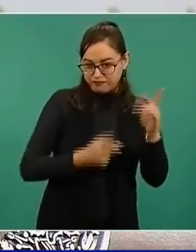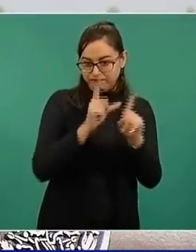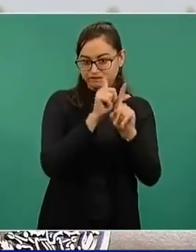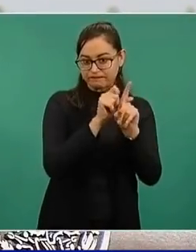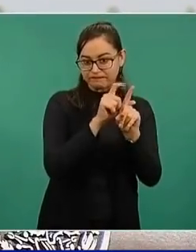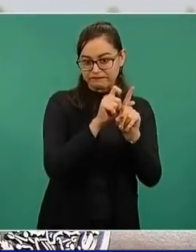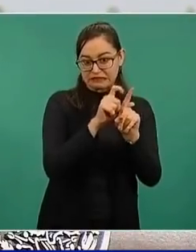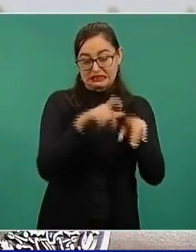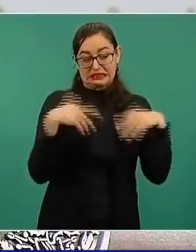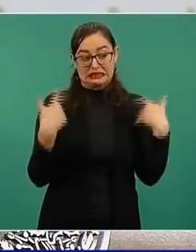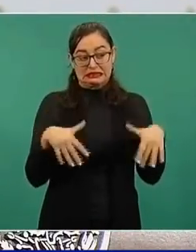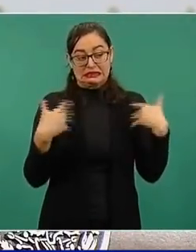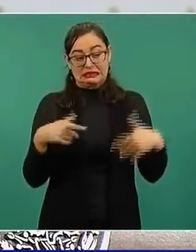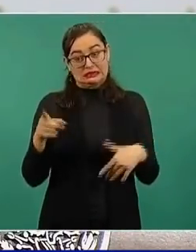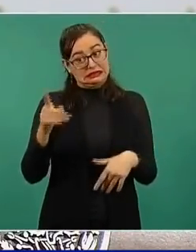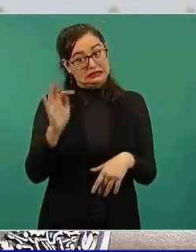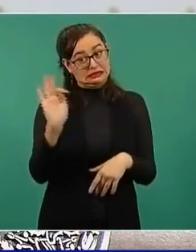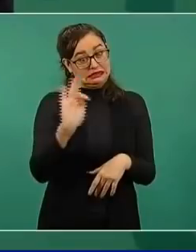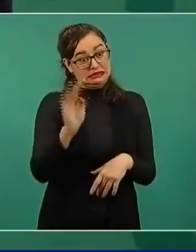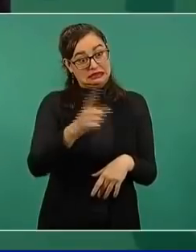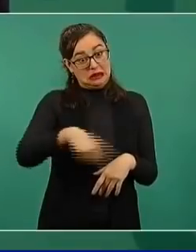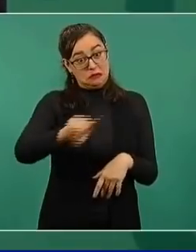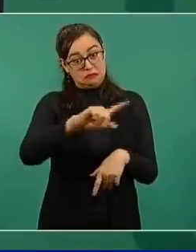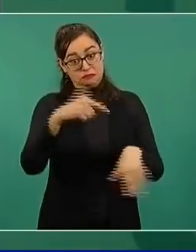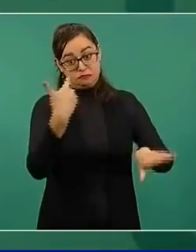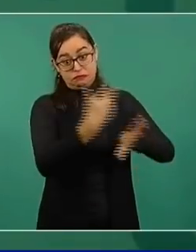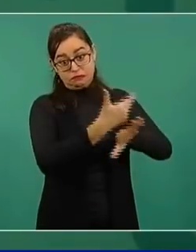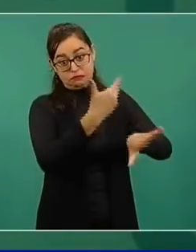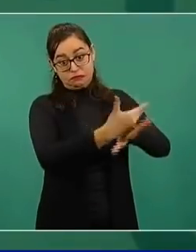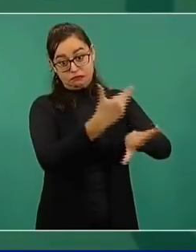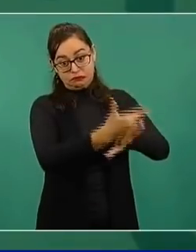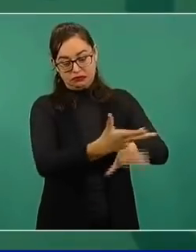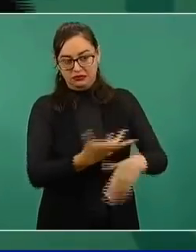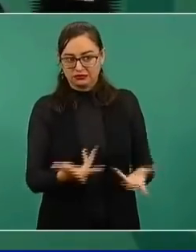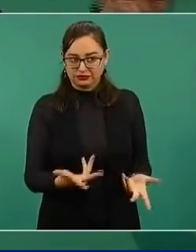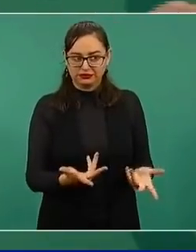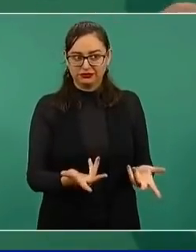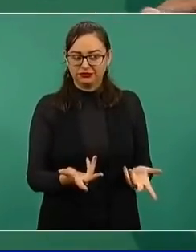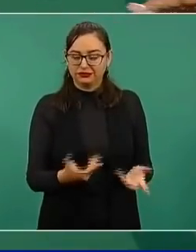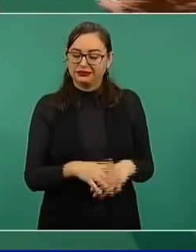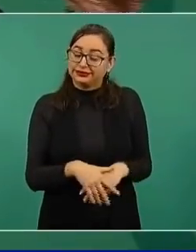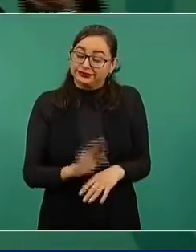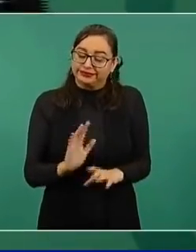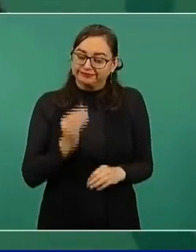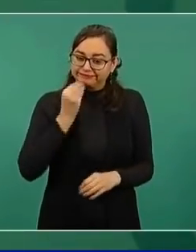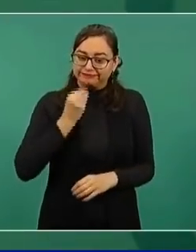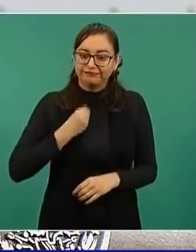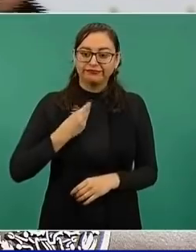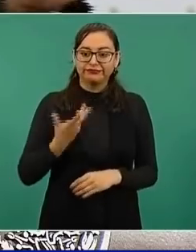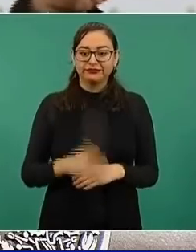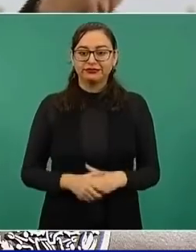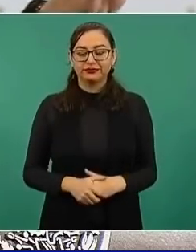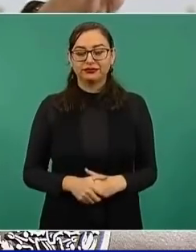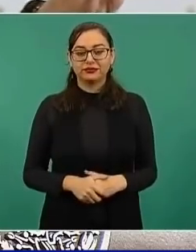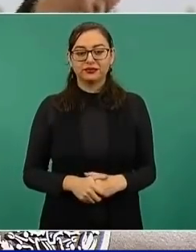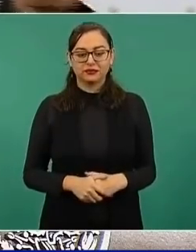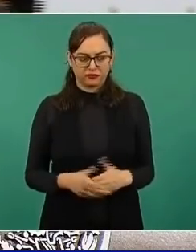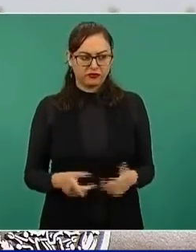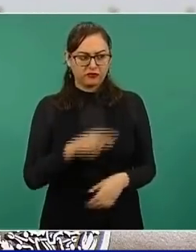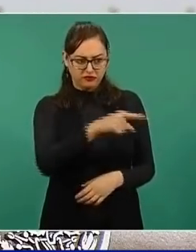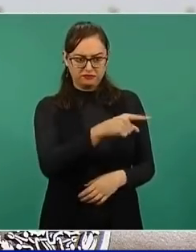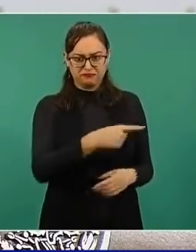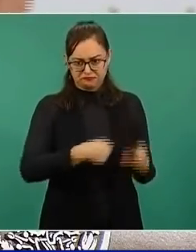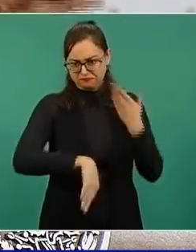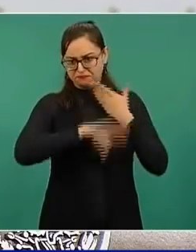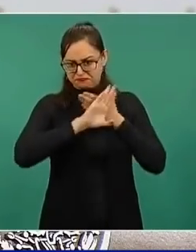También en eso hay que ser democráticos, que no sea nada más para el presidente, sino que yo aparejo, no,